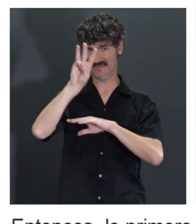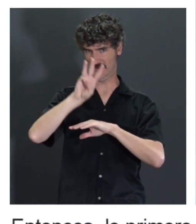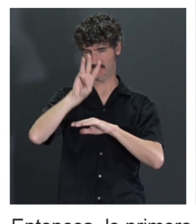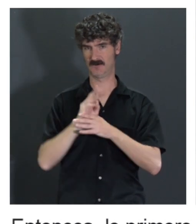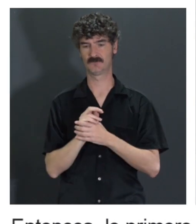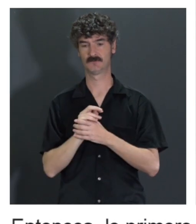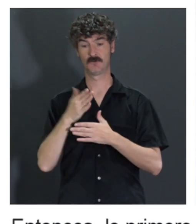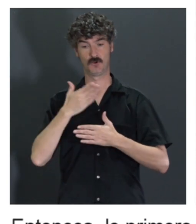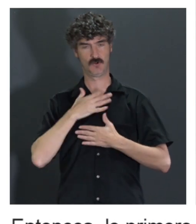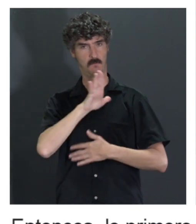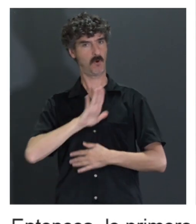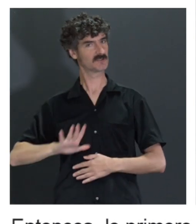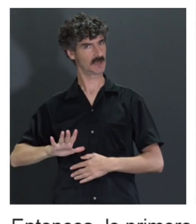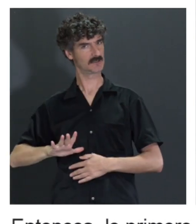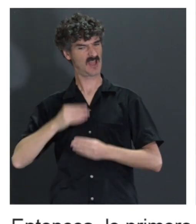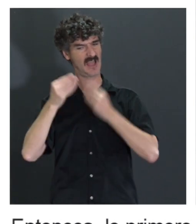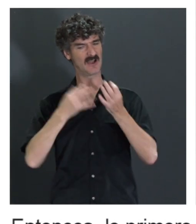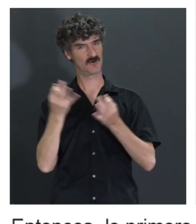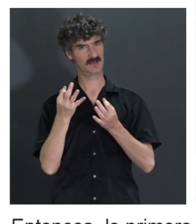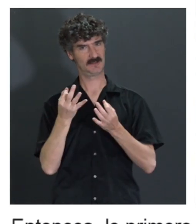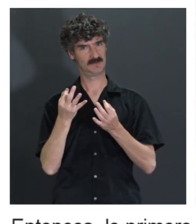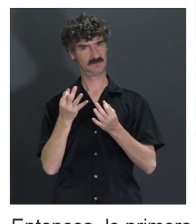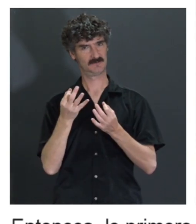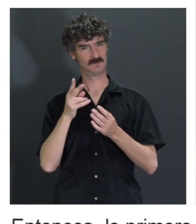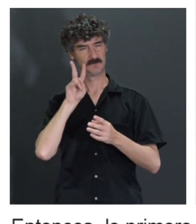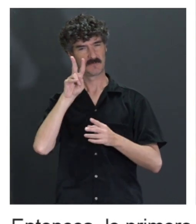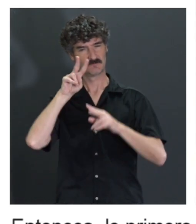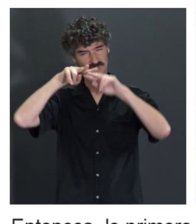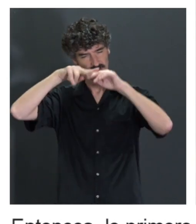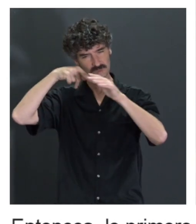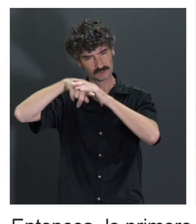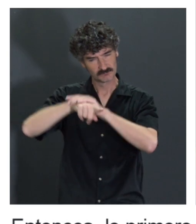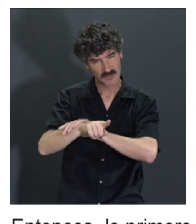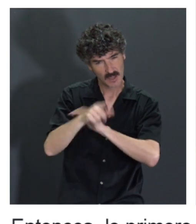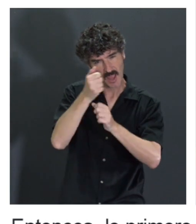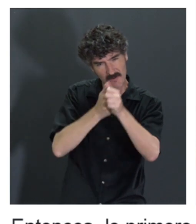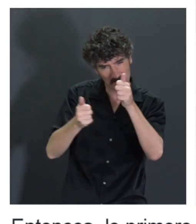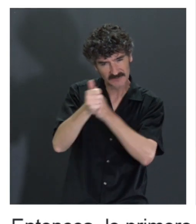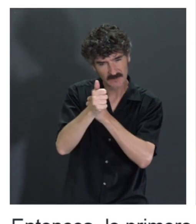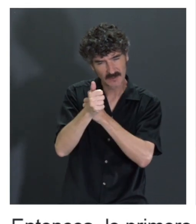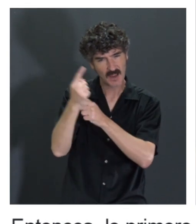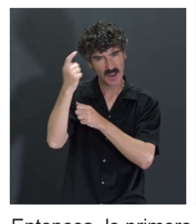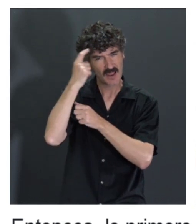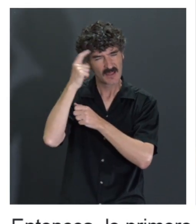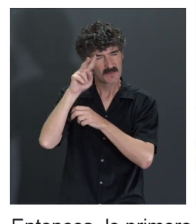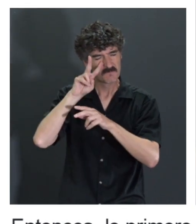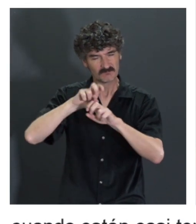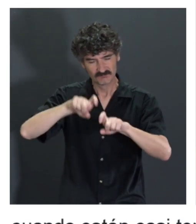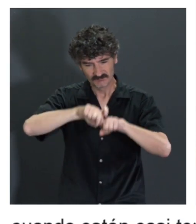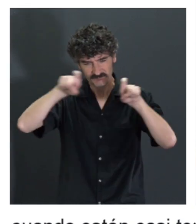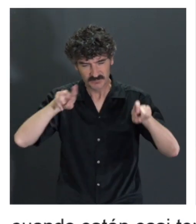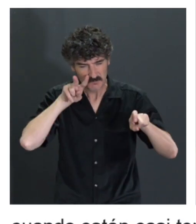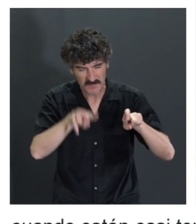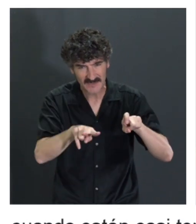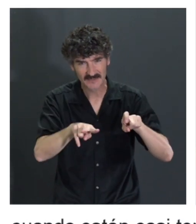pero yo, pues acaso, intento diseminar y llegar a su conciencia y empatizar, ¿vale? Entonces, lo primero que intento es un mapa de empatía